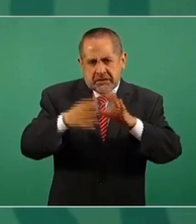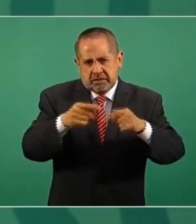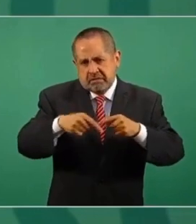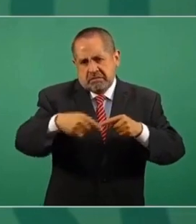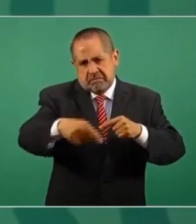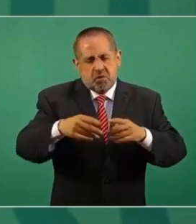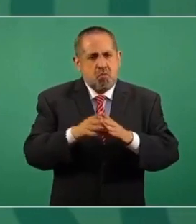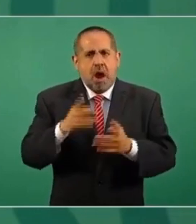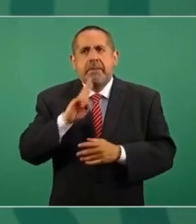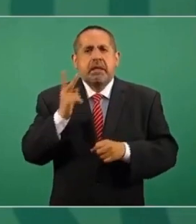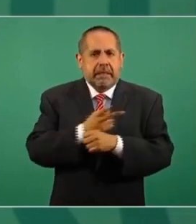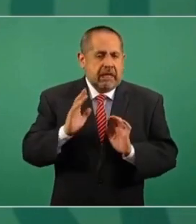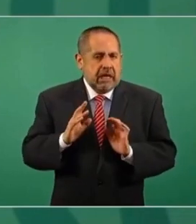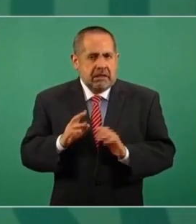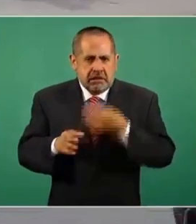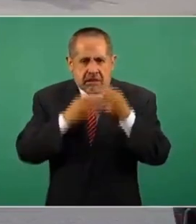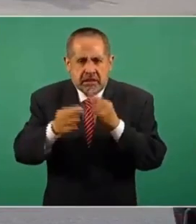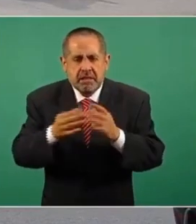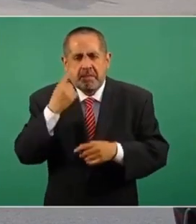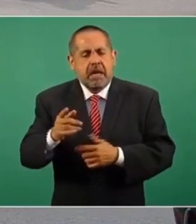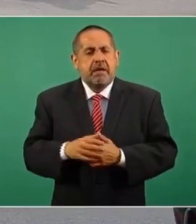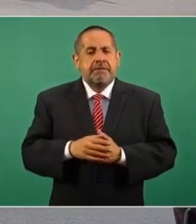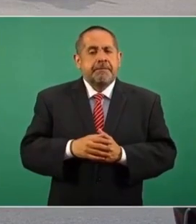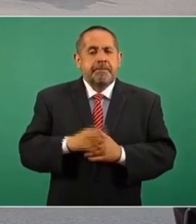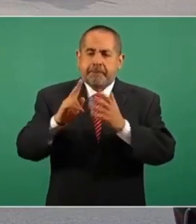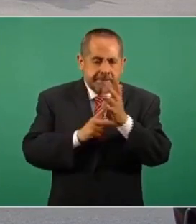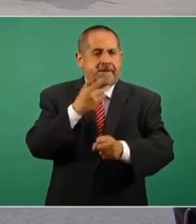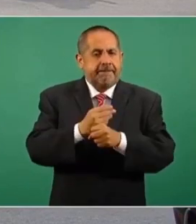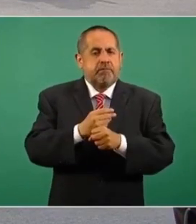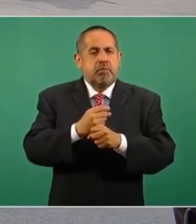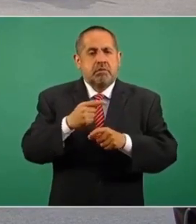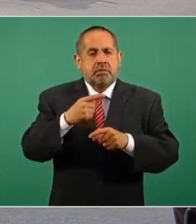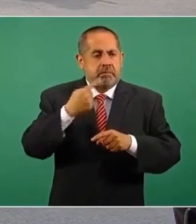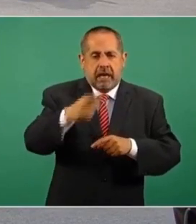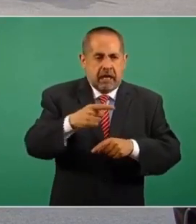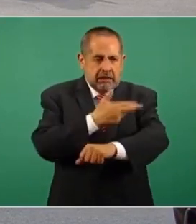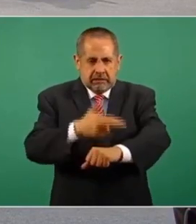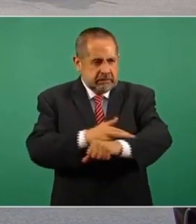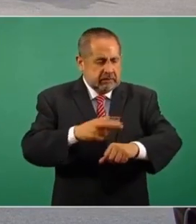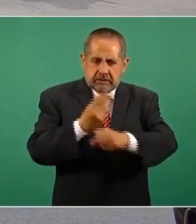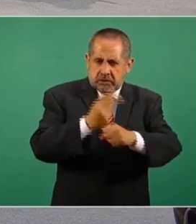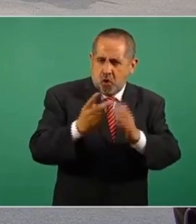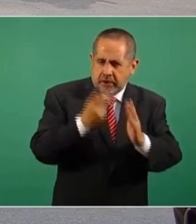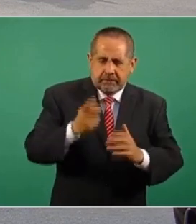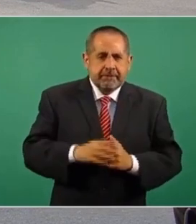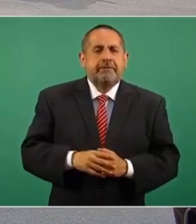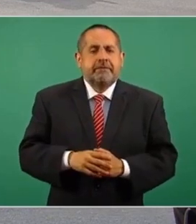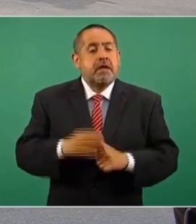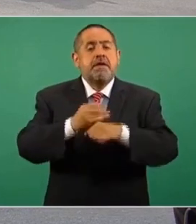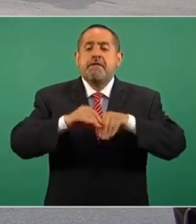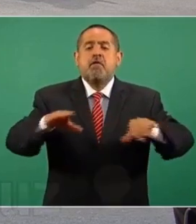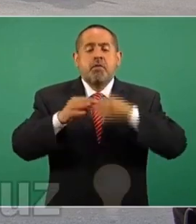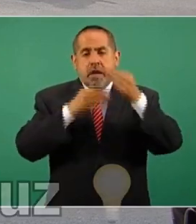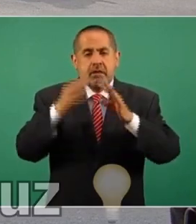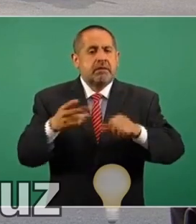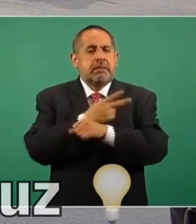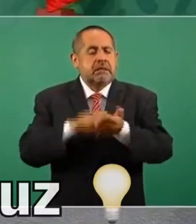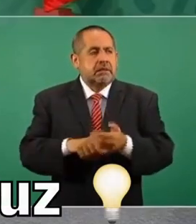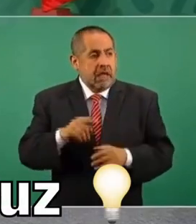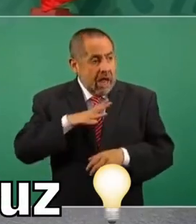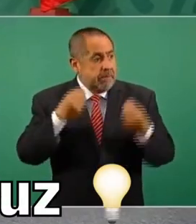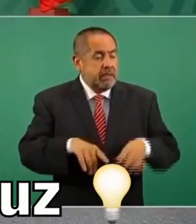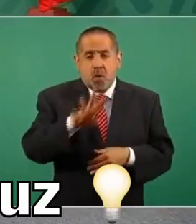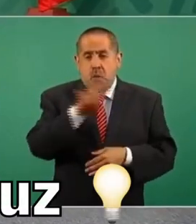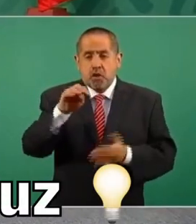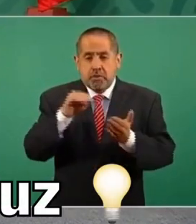en el transcurso del día para que se reestablezca el servicio. Se informa que se está afectando a